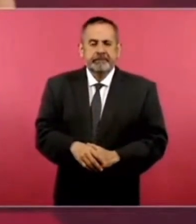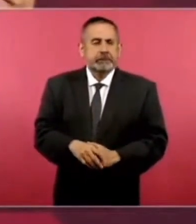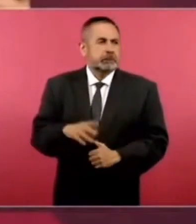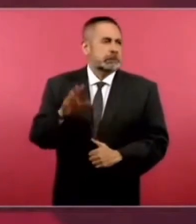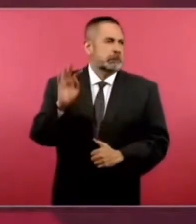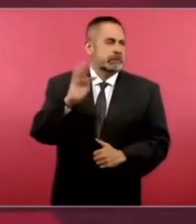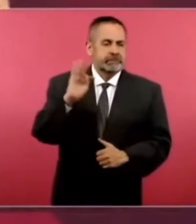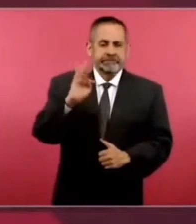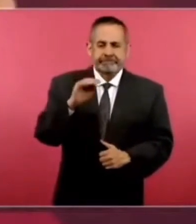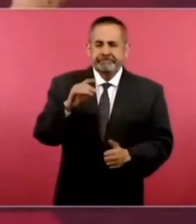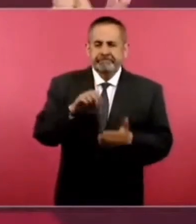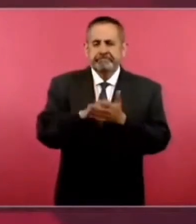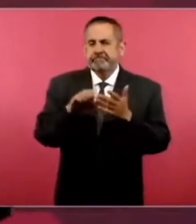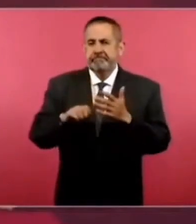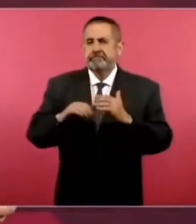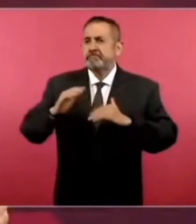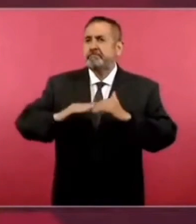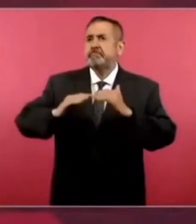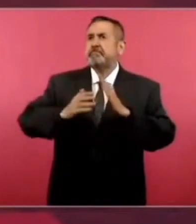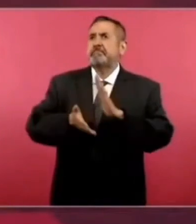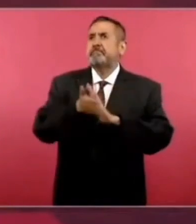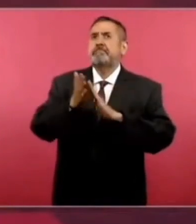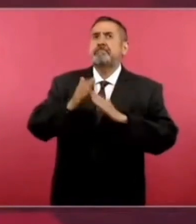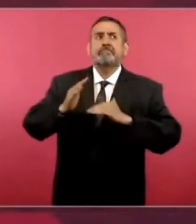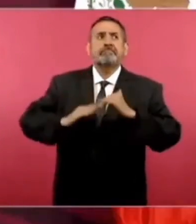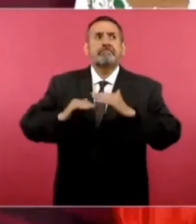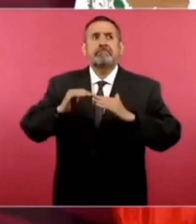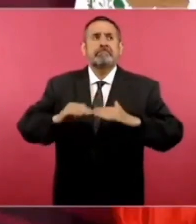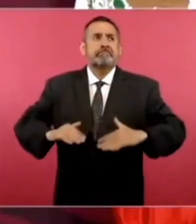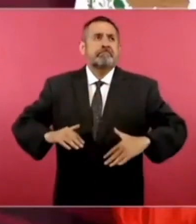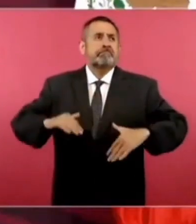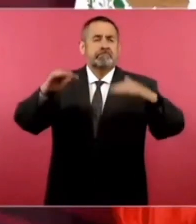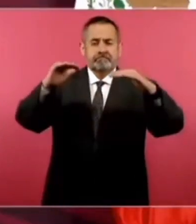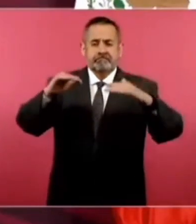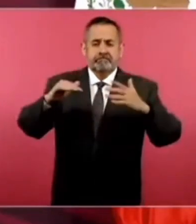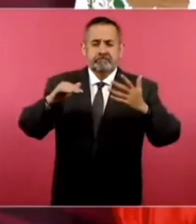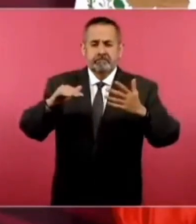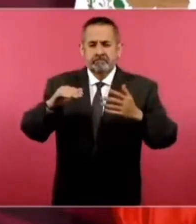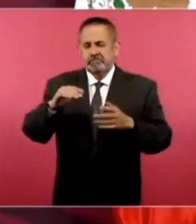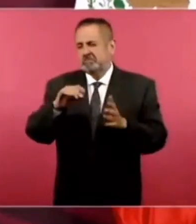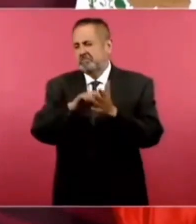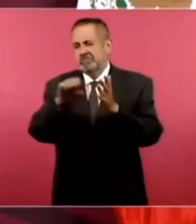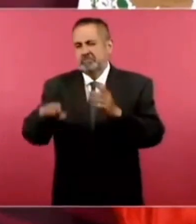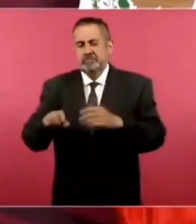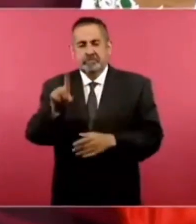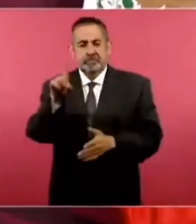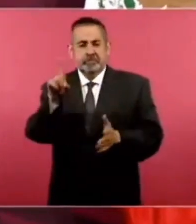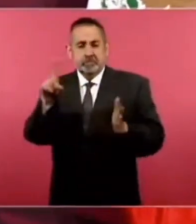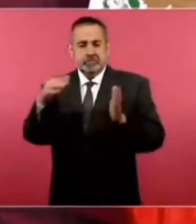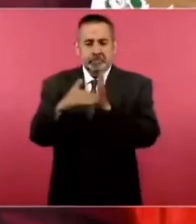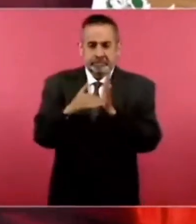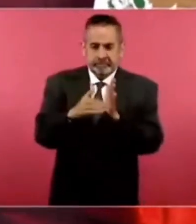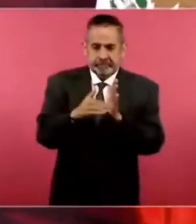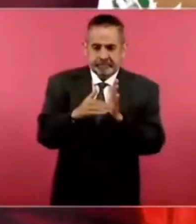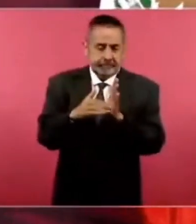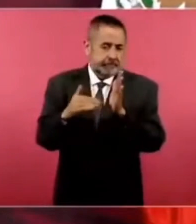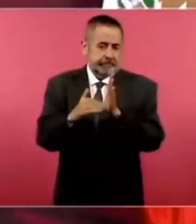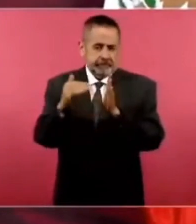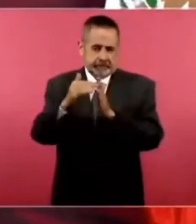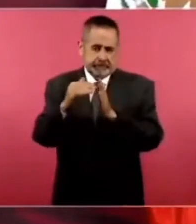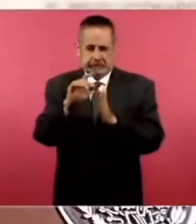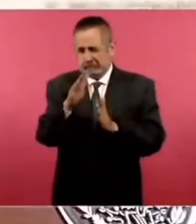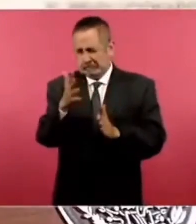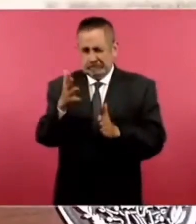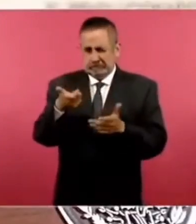una obra en mil millones,